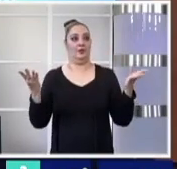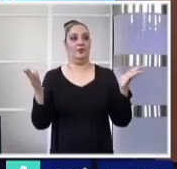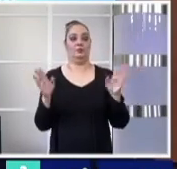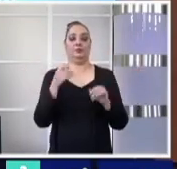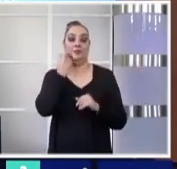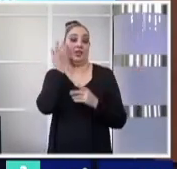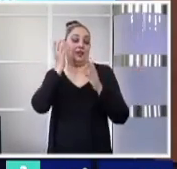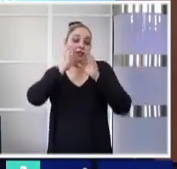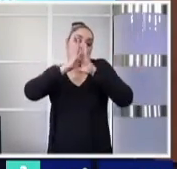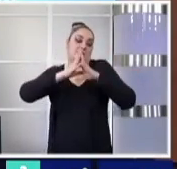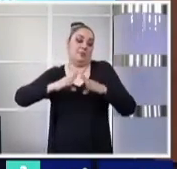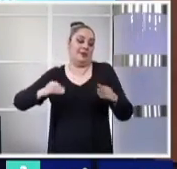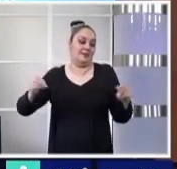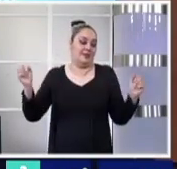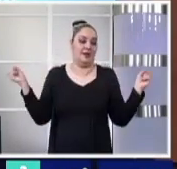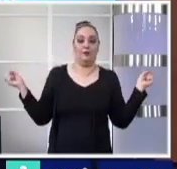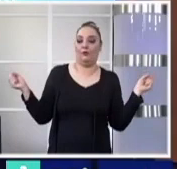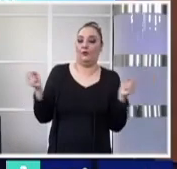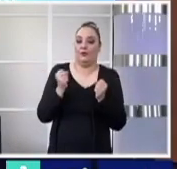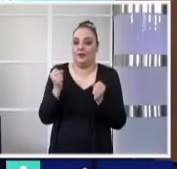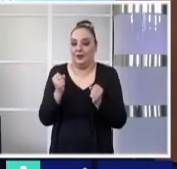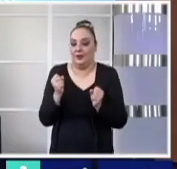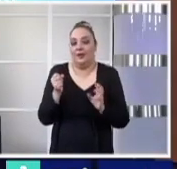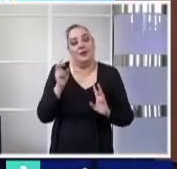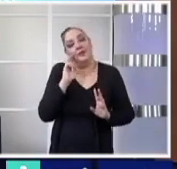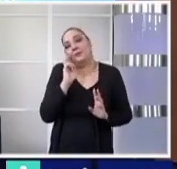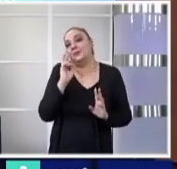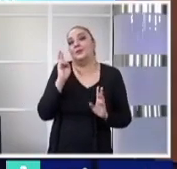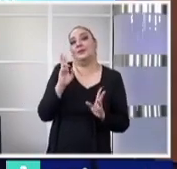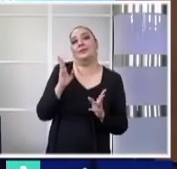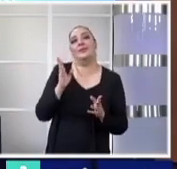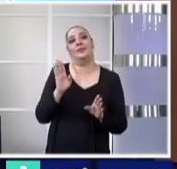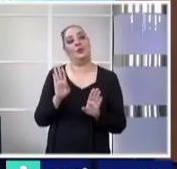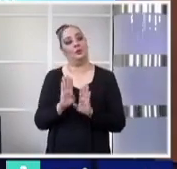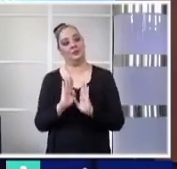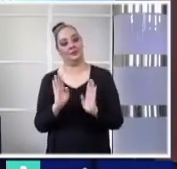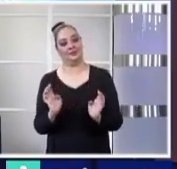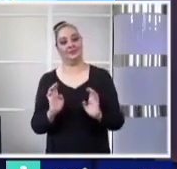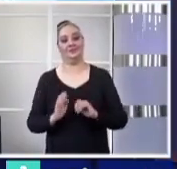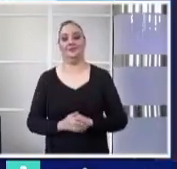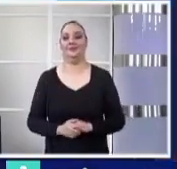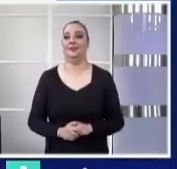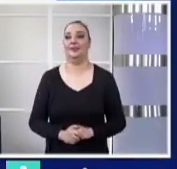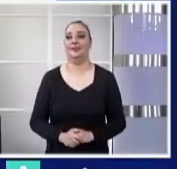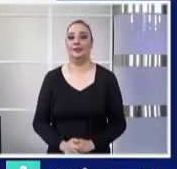desaparecer el frío. Quiere desaparecer el frío el señor David Fas. Adelante, Duque del Clima.